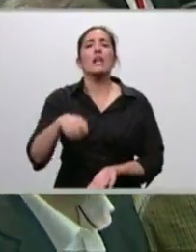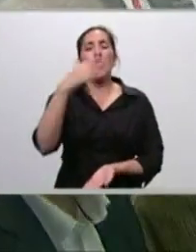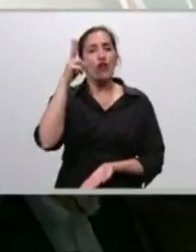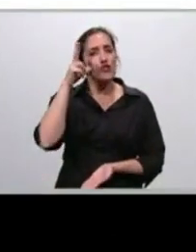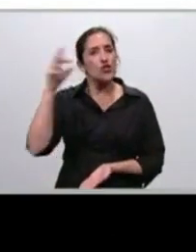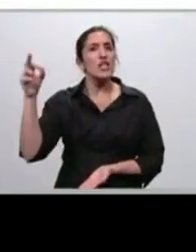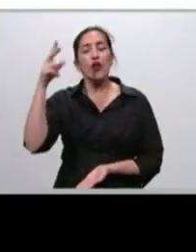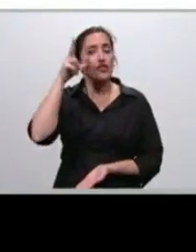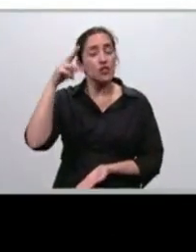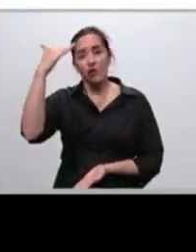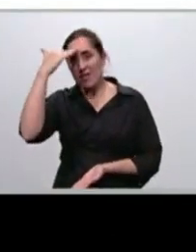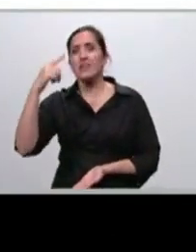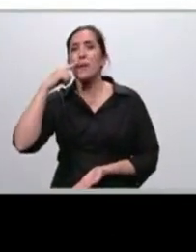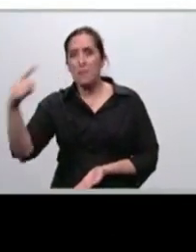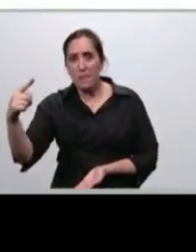trabajadores,